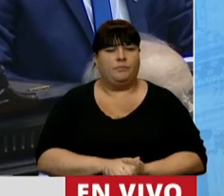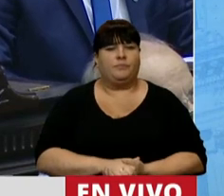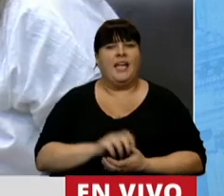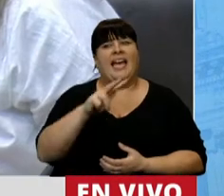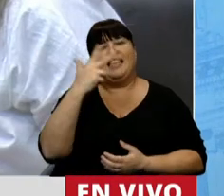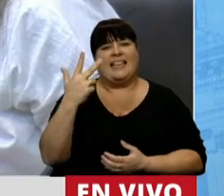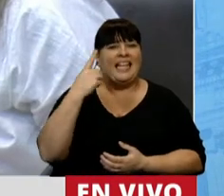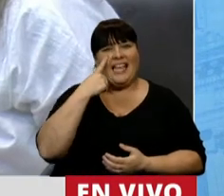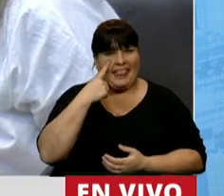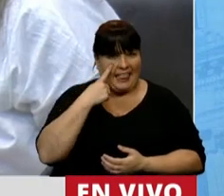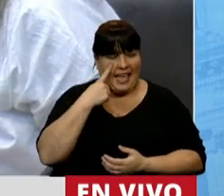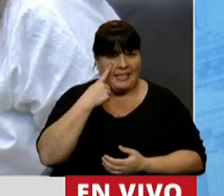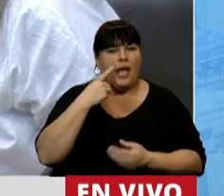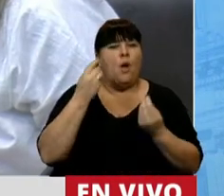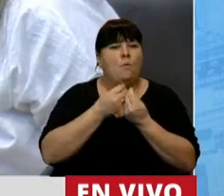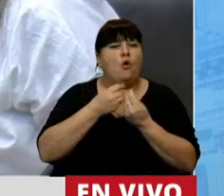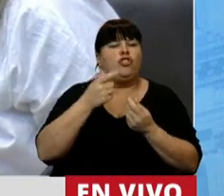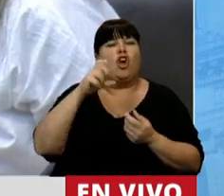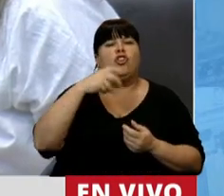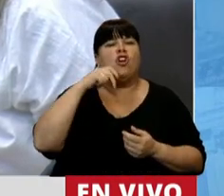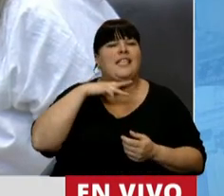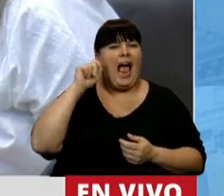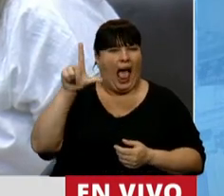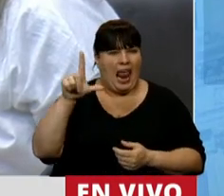tres intendentes y varios concejales.